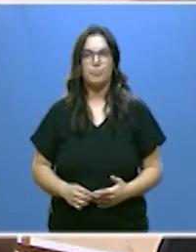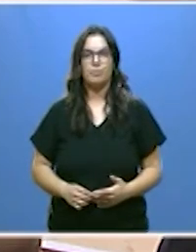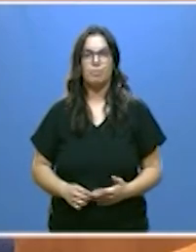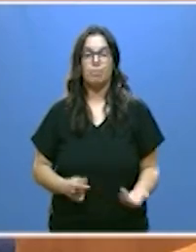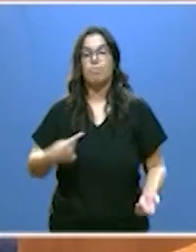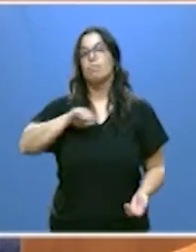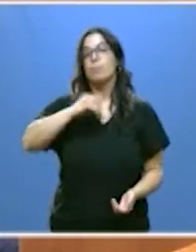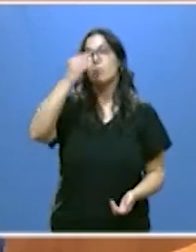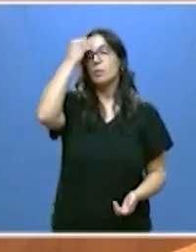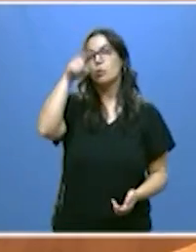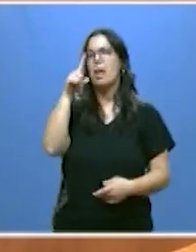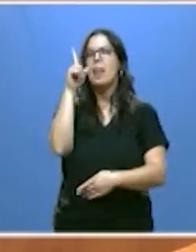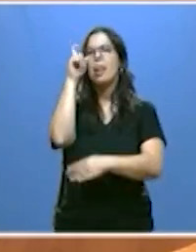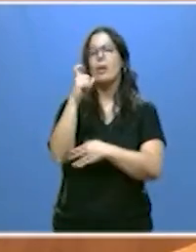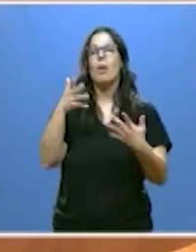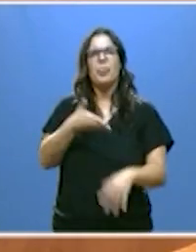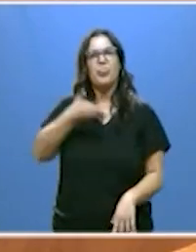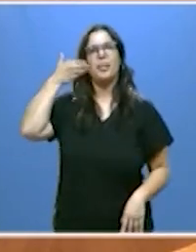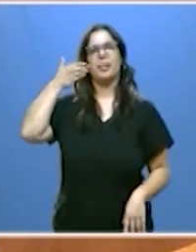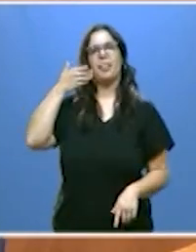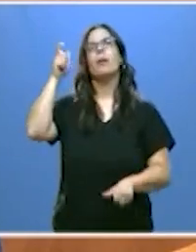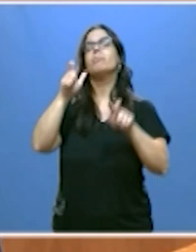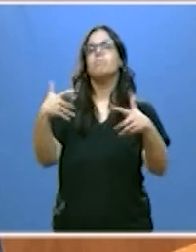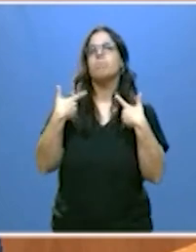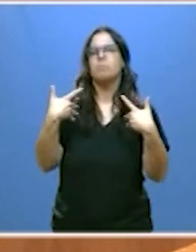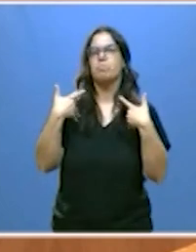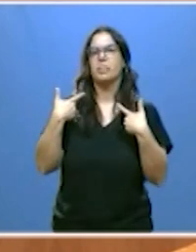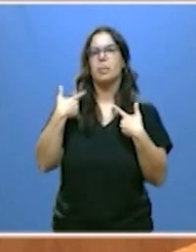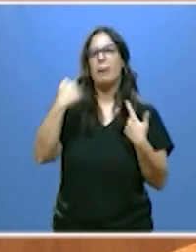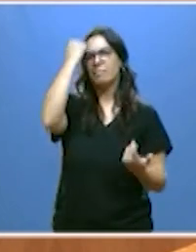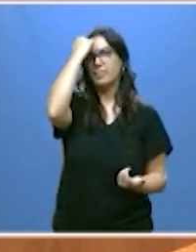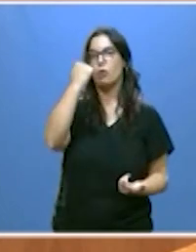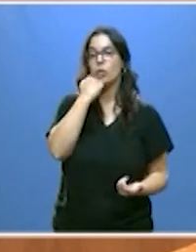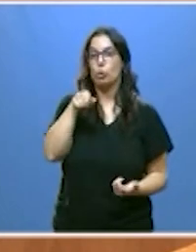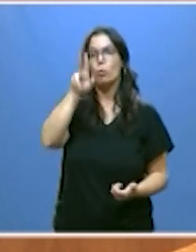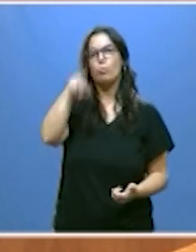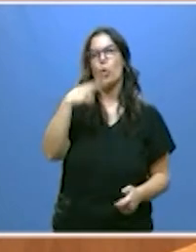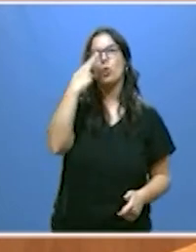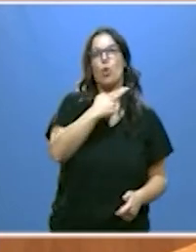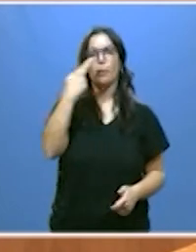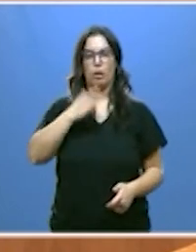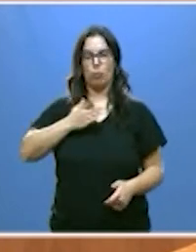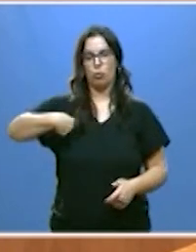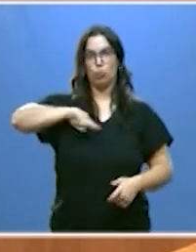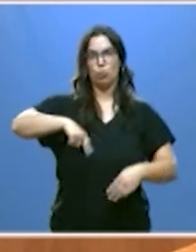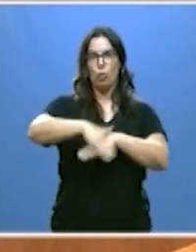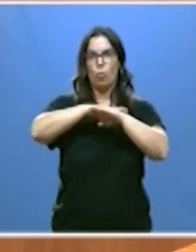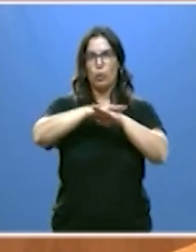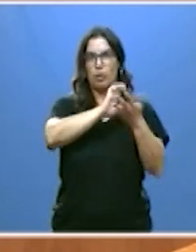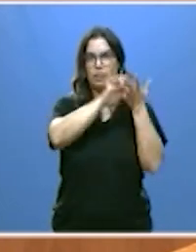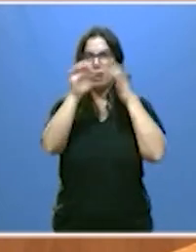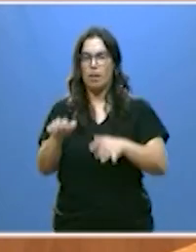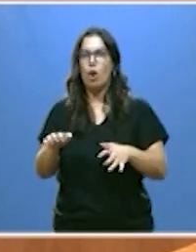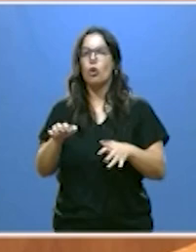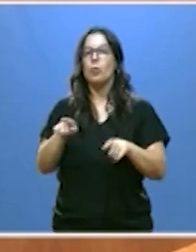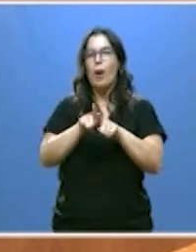Consideramos innegociable la dignidad de las víctimas del terrorismo y es un compromiso del Gobierno de Castilla y León mantener